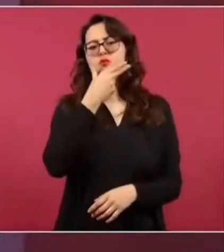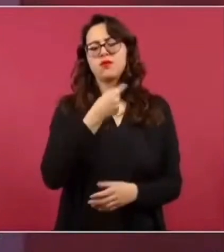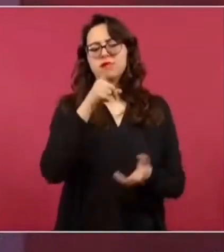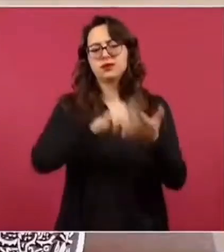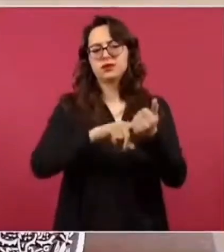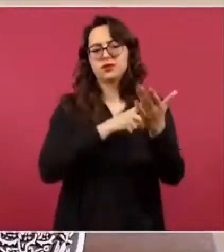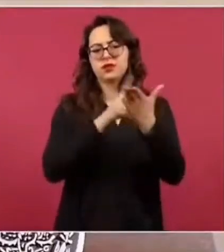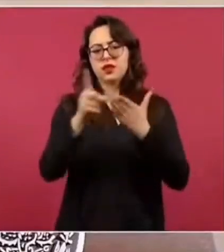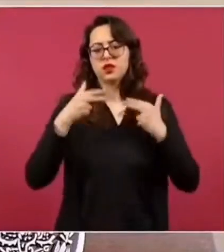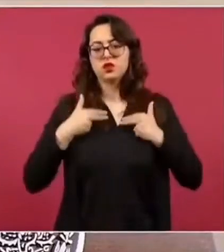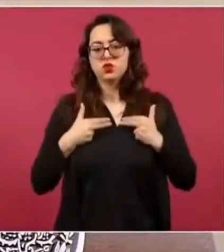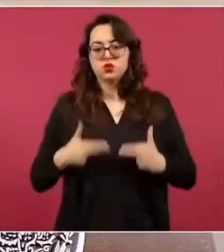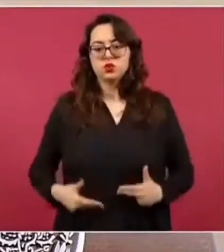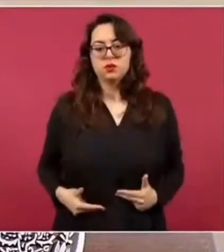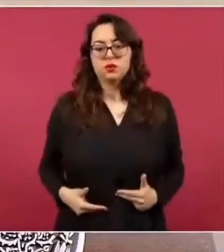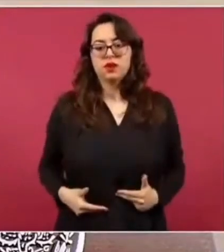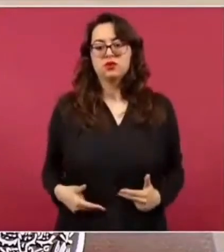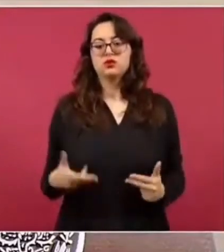si estaba aquí